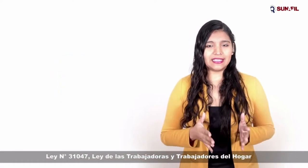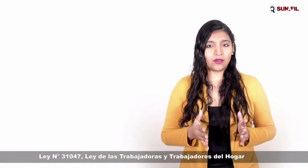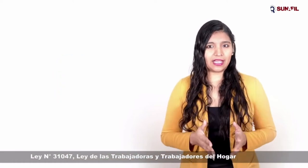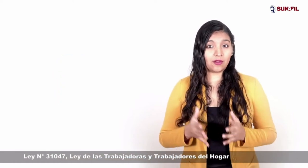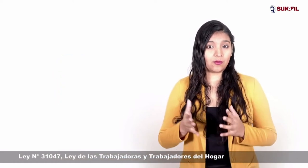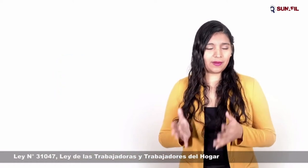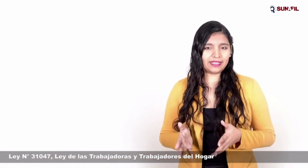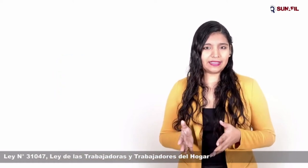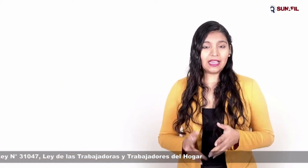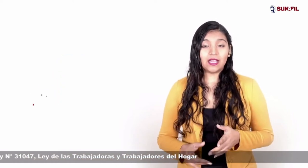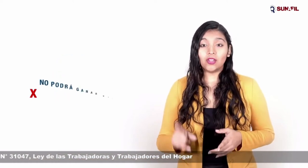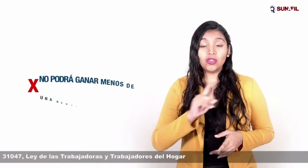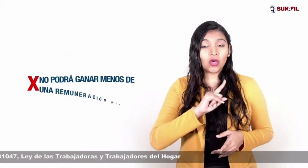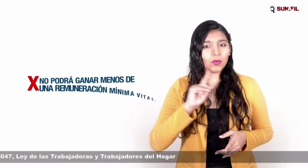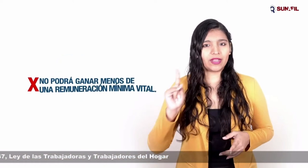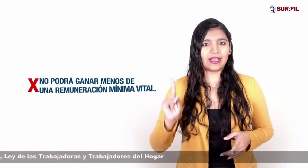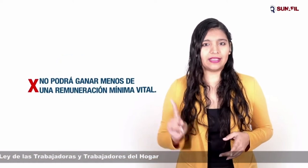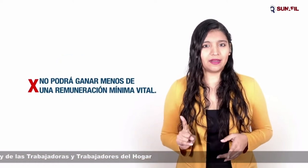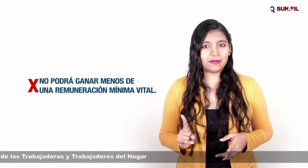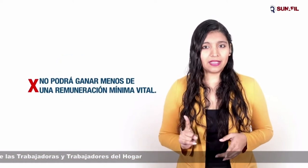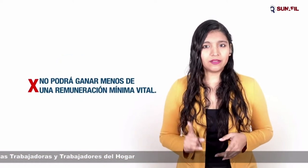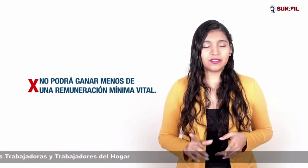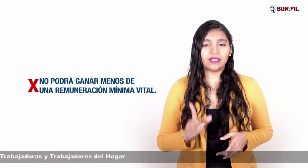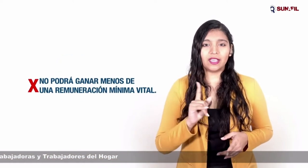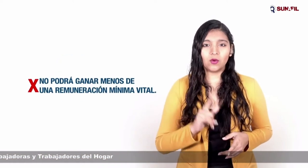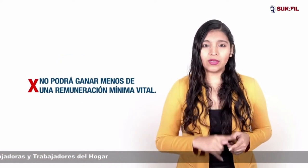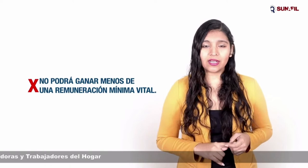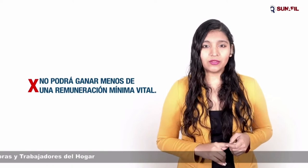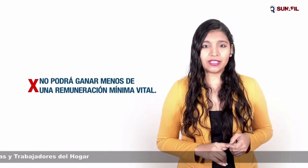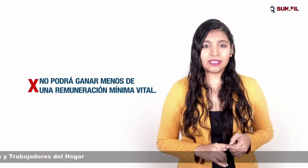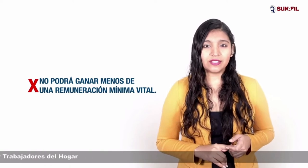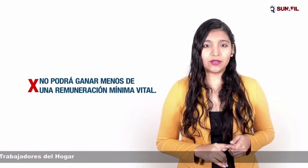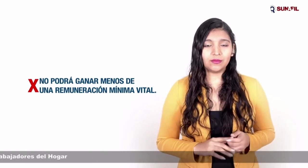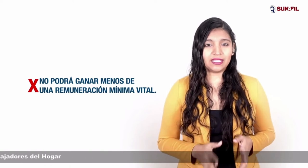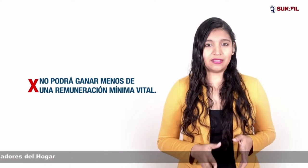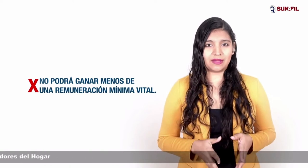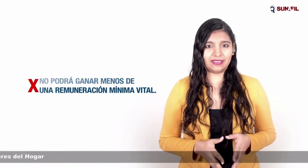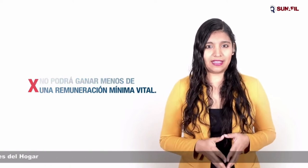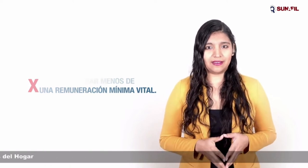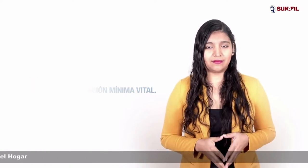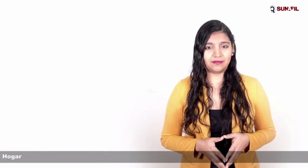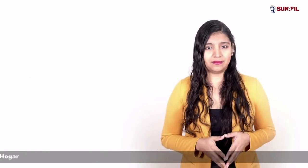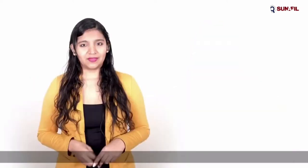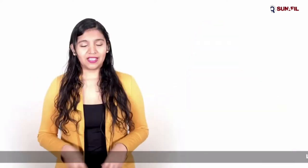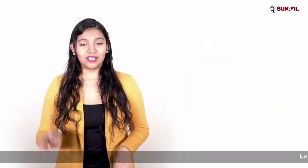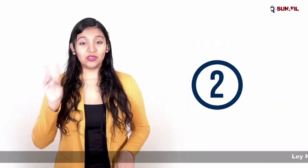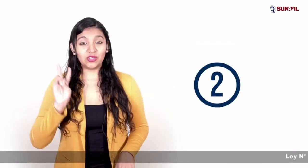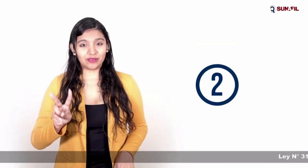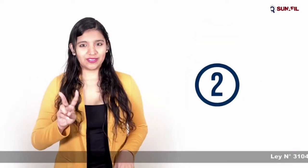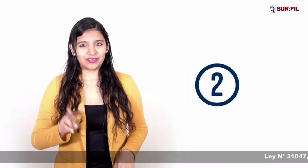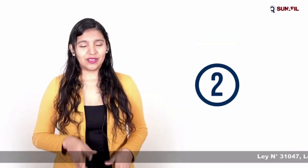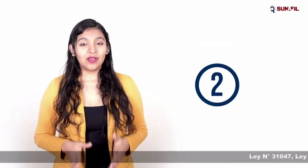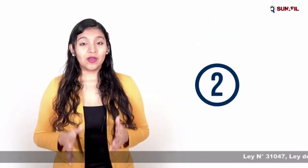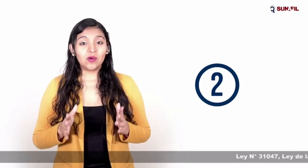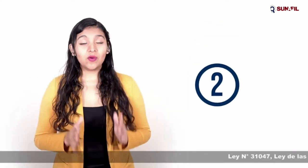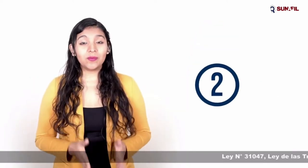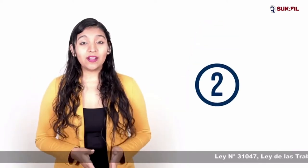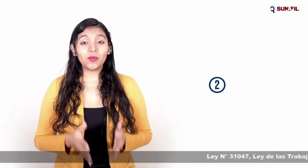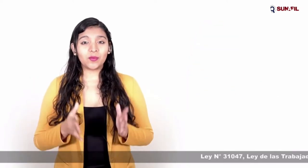realiza jornada completa, no podrá ganar menos de una remuneración mínima vital. 2.